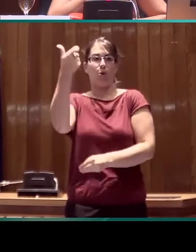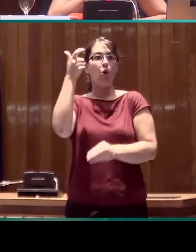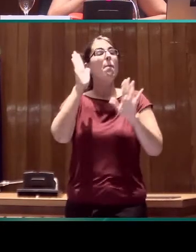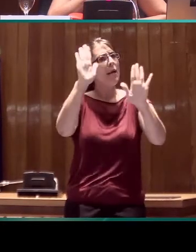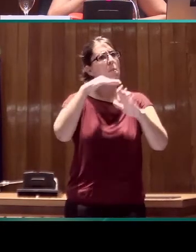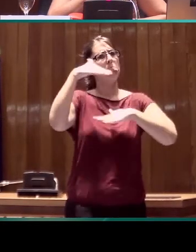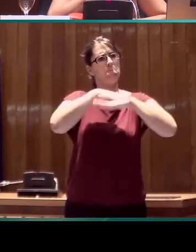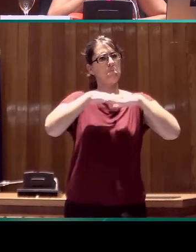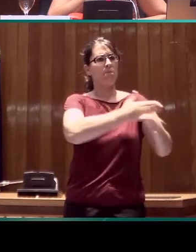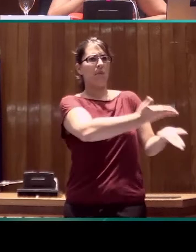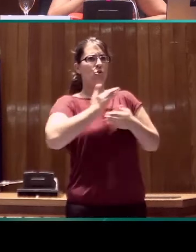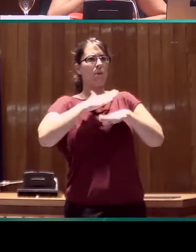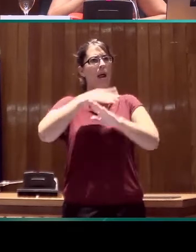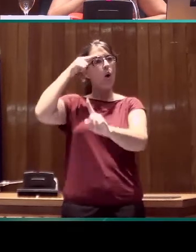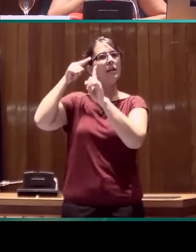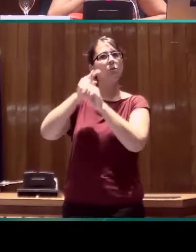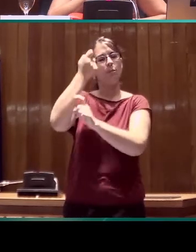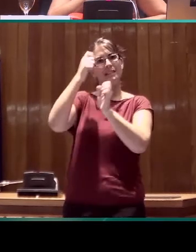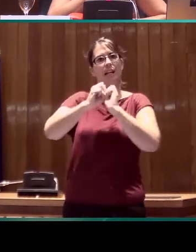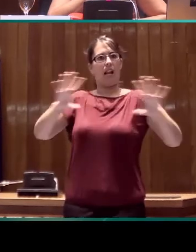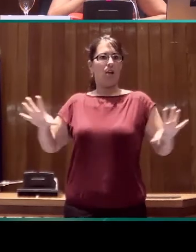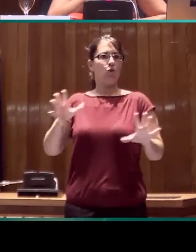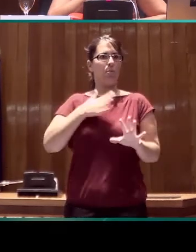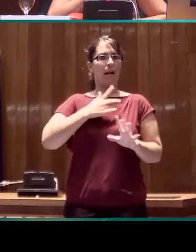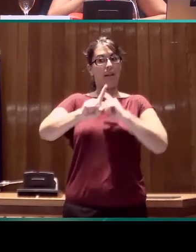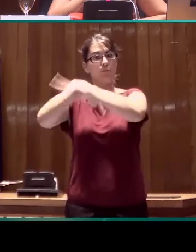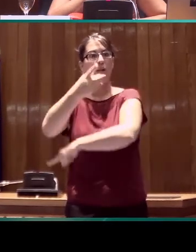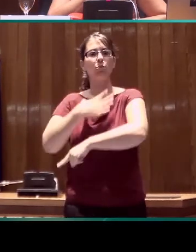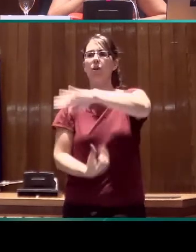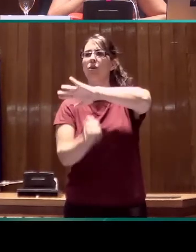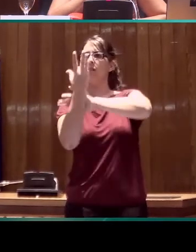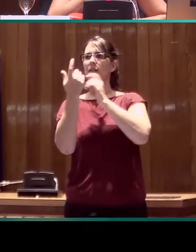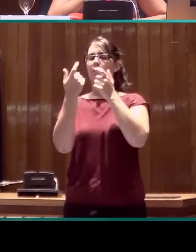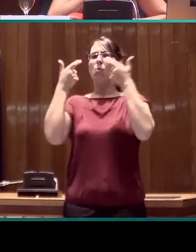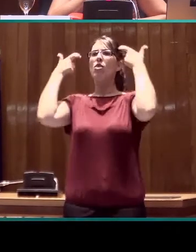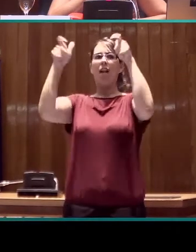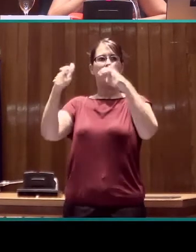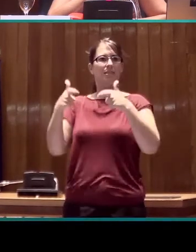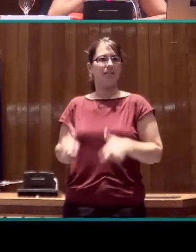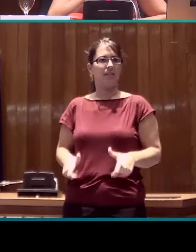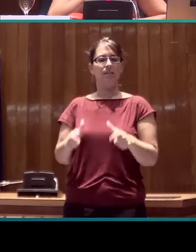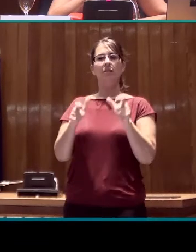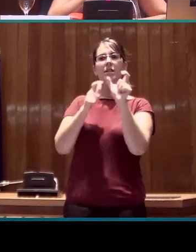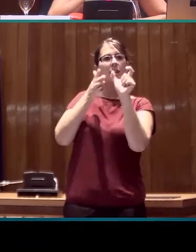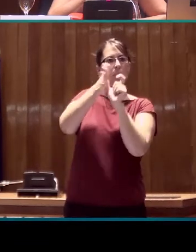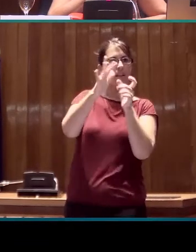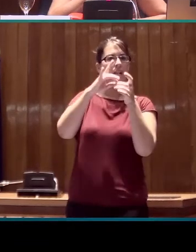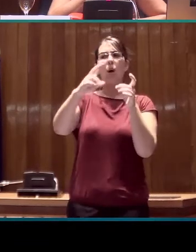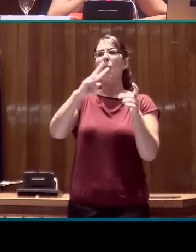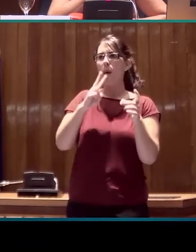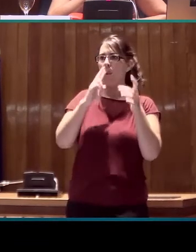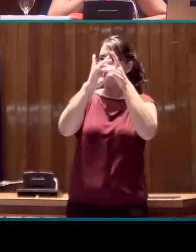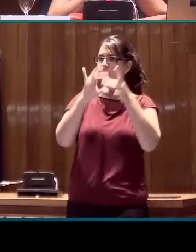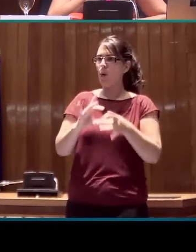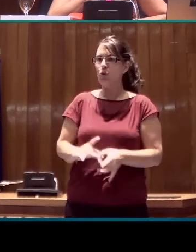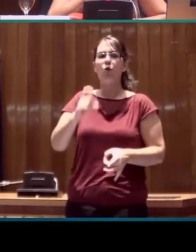definir objetivos en lo que tiene que ver con el establecimiento de clases semánticas, de verbos y de la búsqueda de correlaciones entre